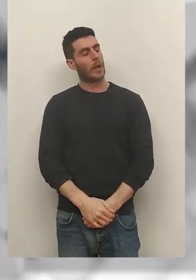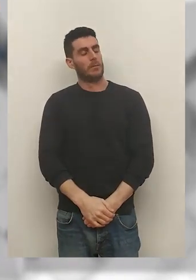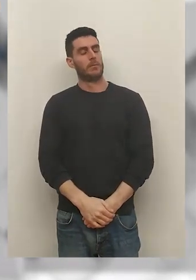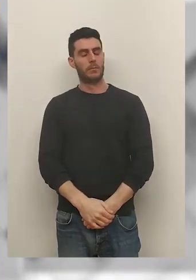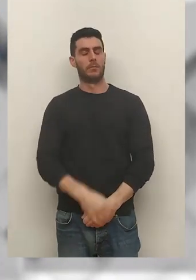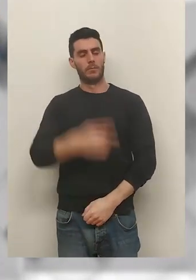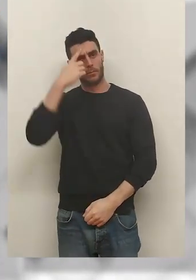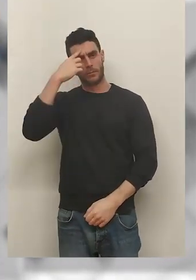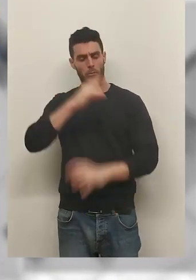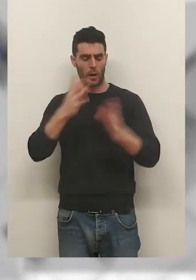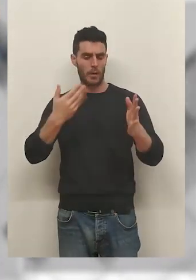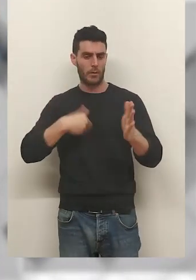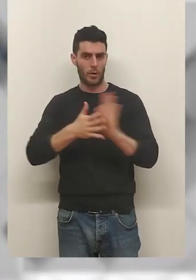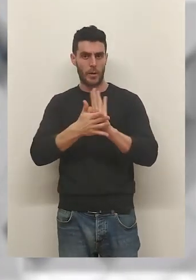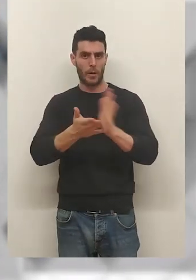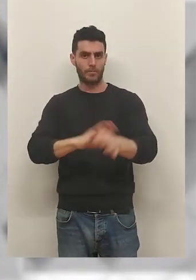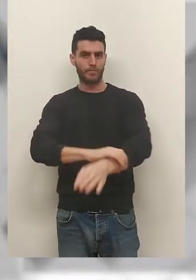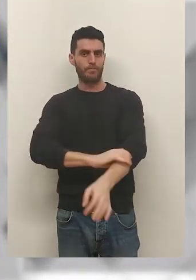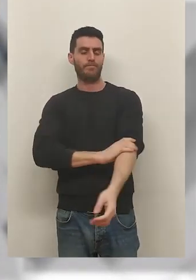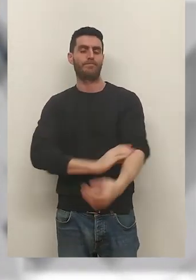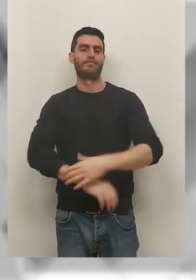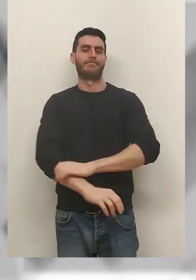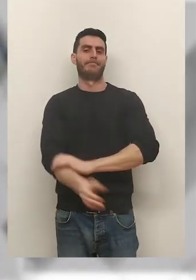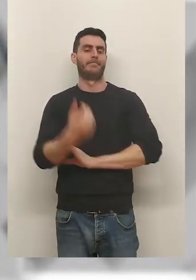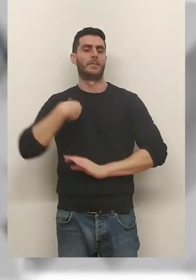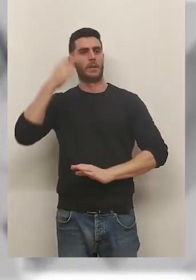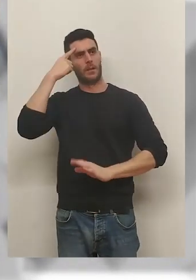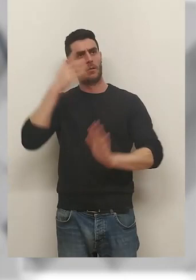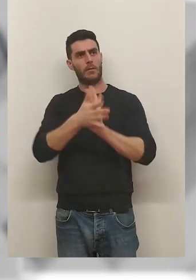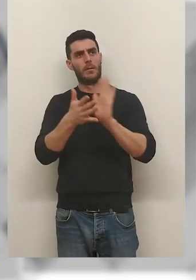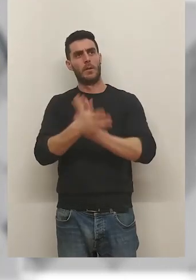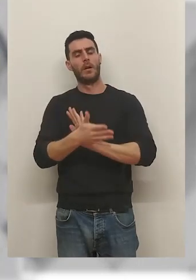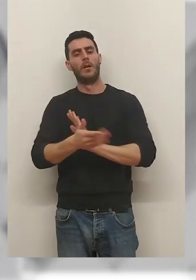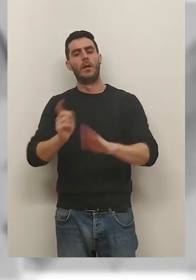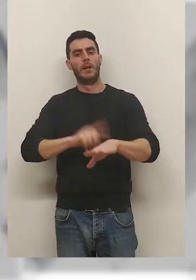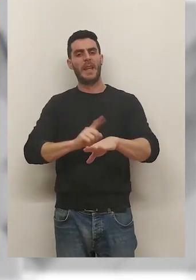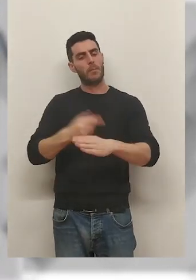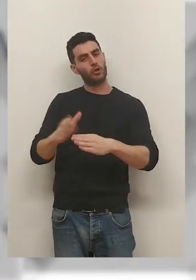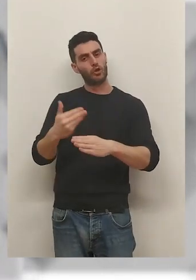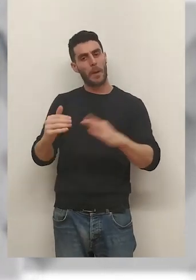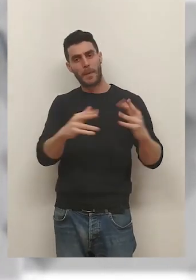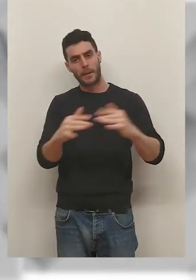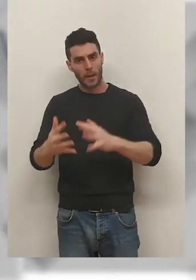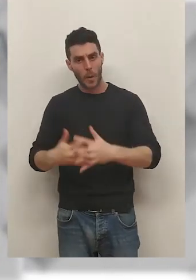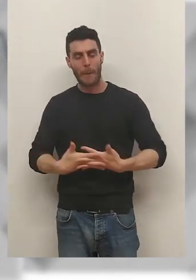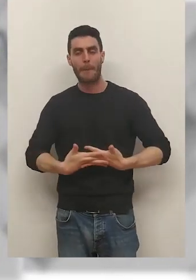Bueno, que lo tenemos claro, ya os he comentado. Tenemos claro, con el tiempo que resta de partido y